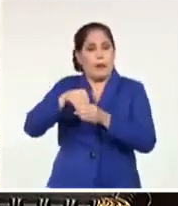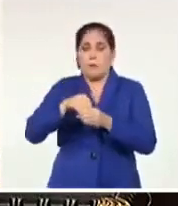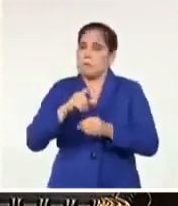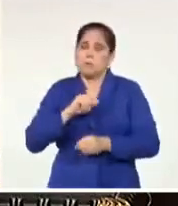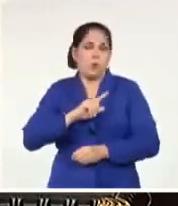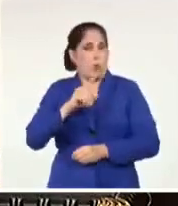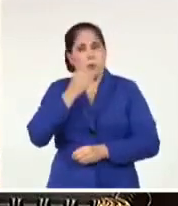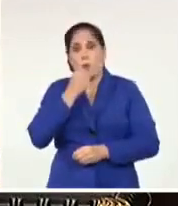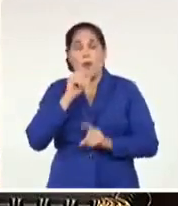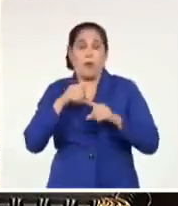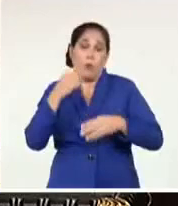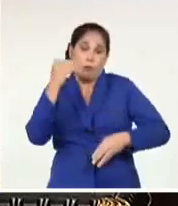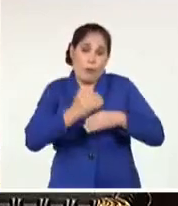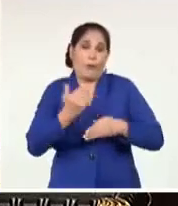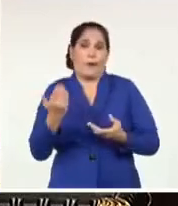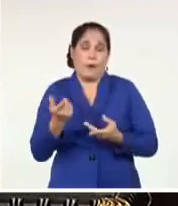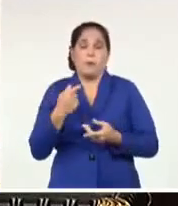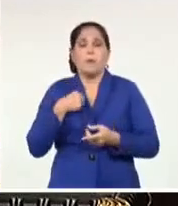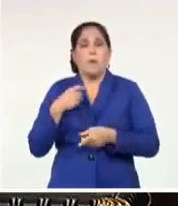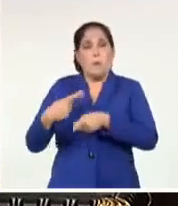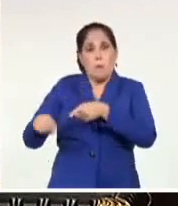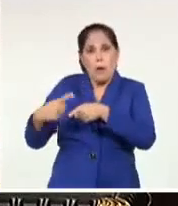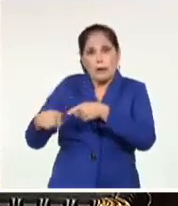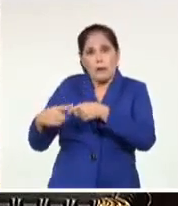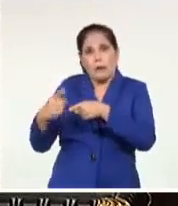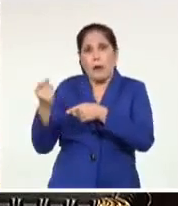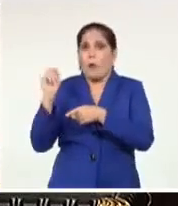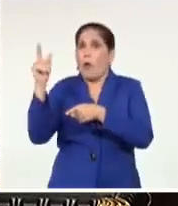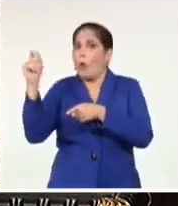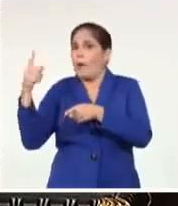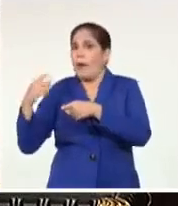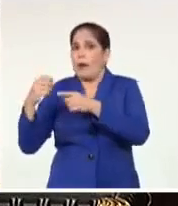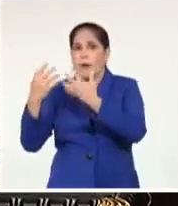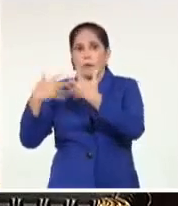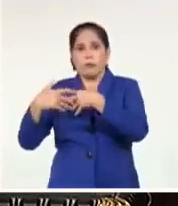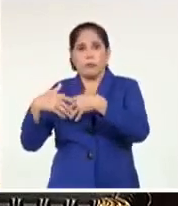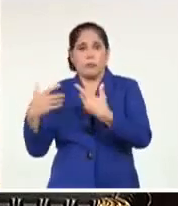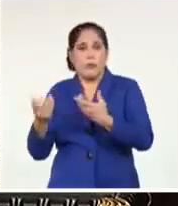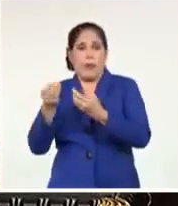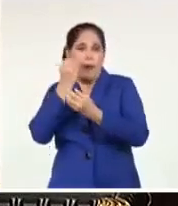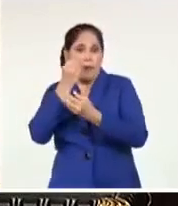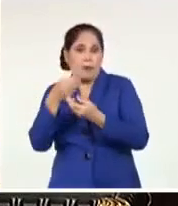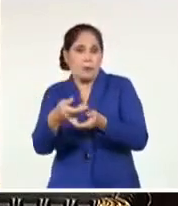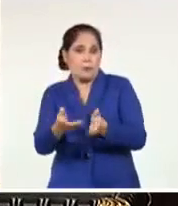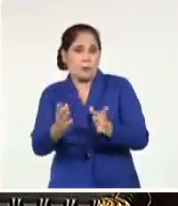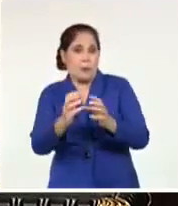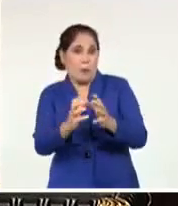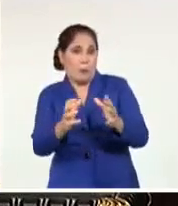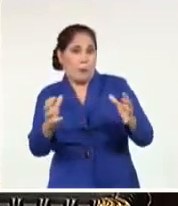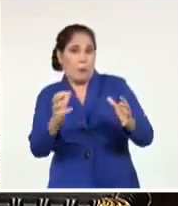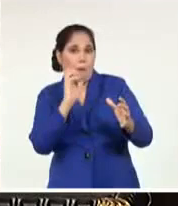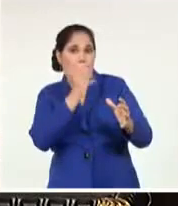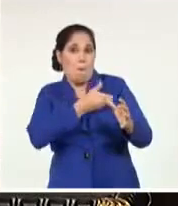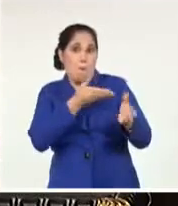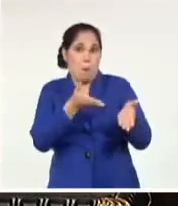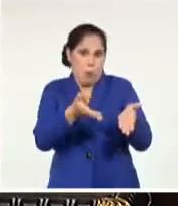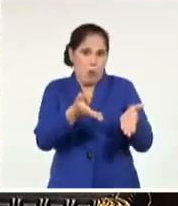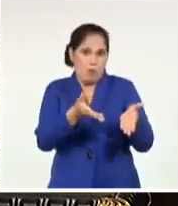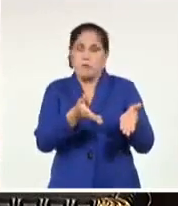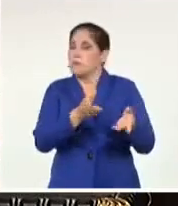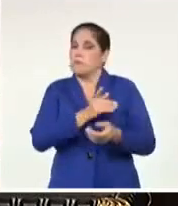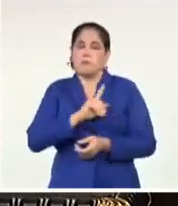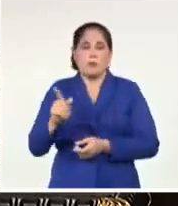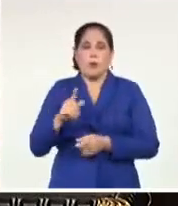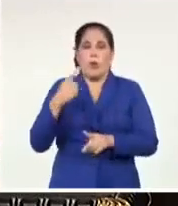nosotros pudiéramos tener materias primas importantes para la producción de alimentos para esta crianza, pudiéramos obtener